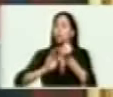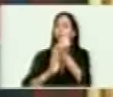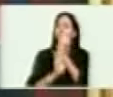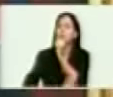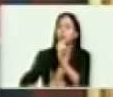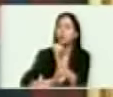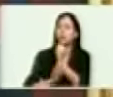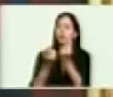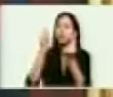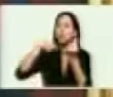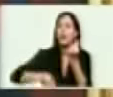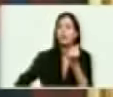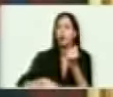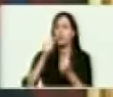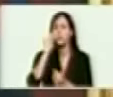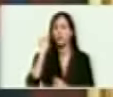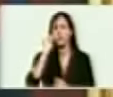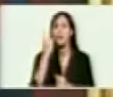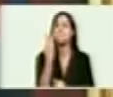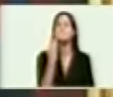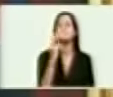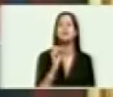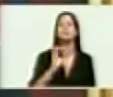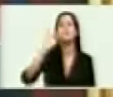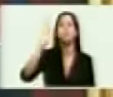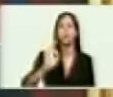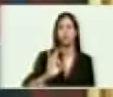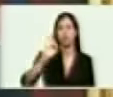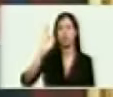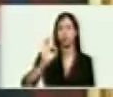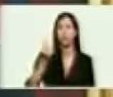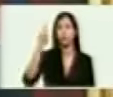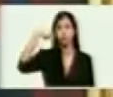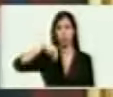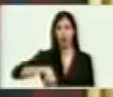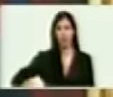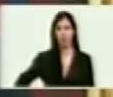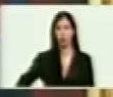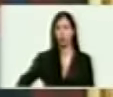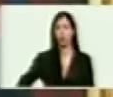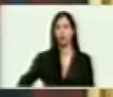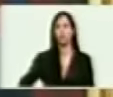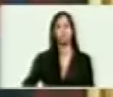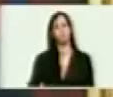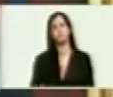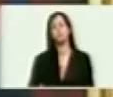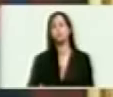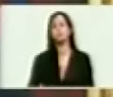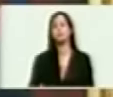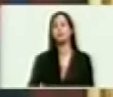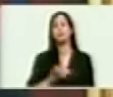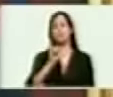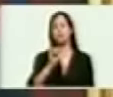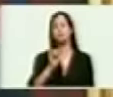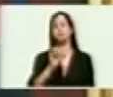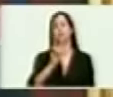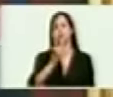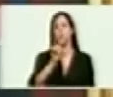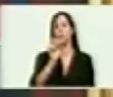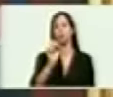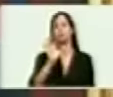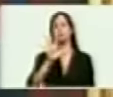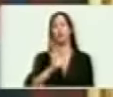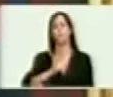trabajadoras del 20% de los sueldos y del 2.5